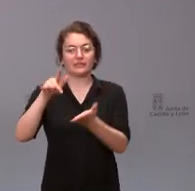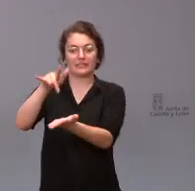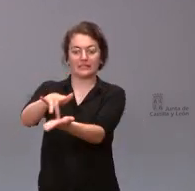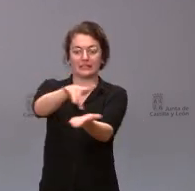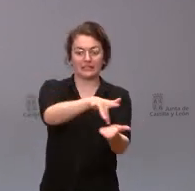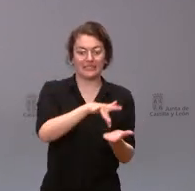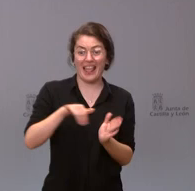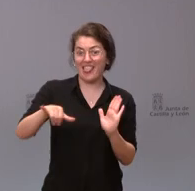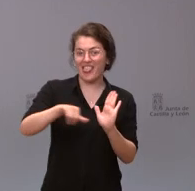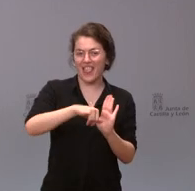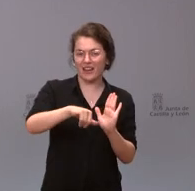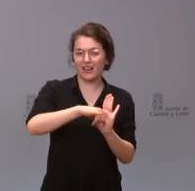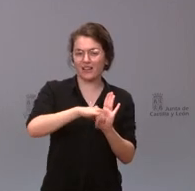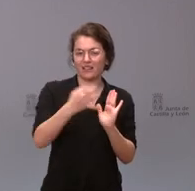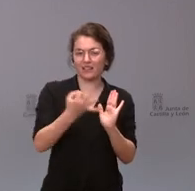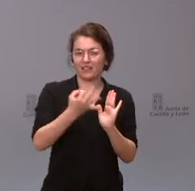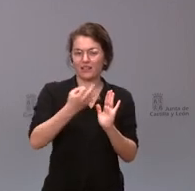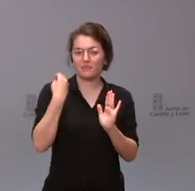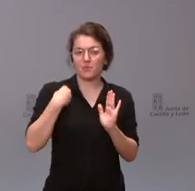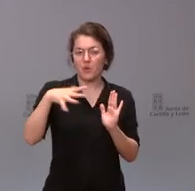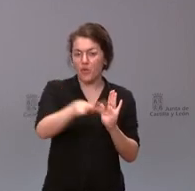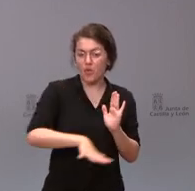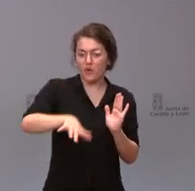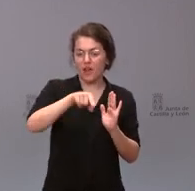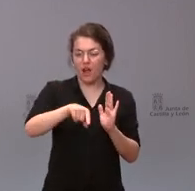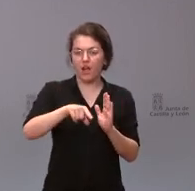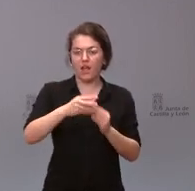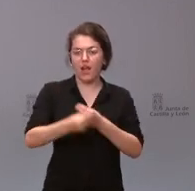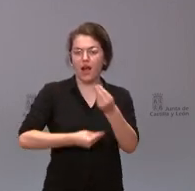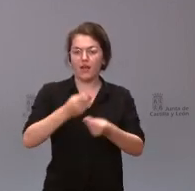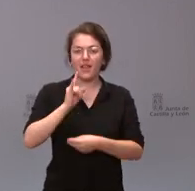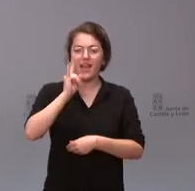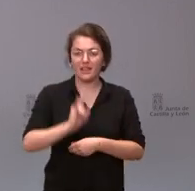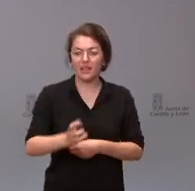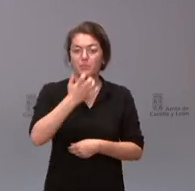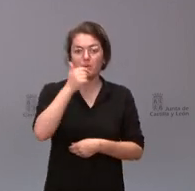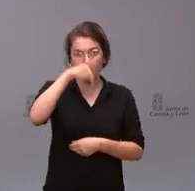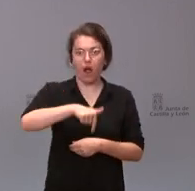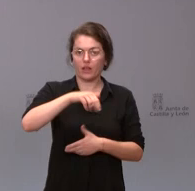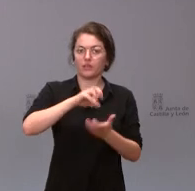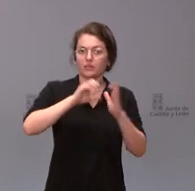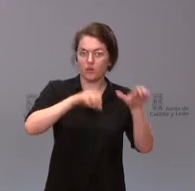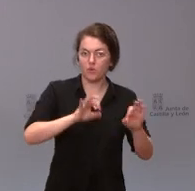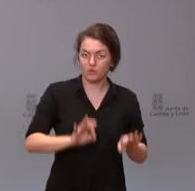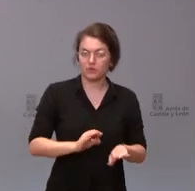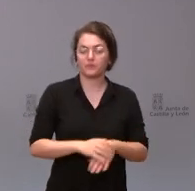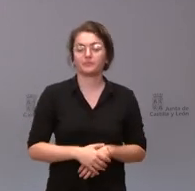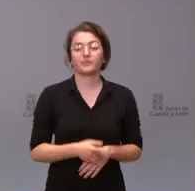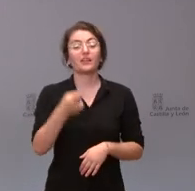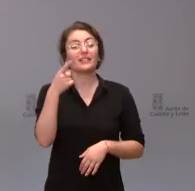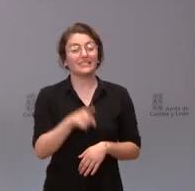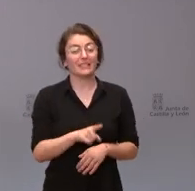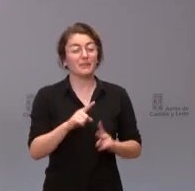en los lugares próximos al ámbito de la generación energética como es el caso de Castilla y León en segundo lugar es verdad